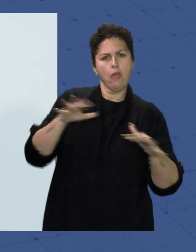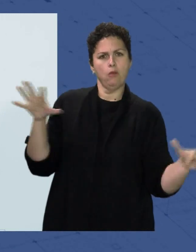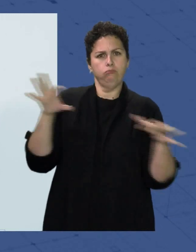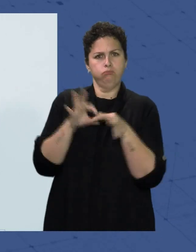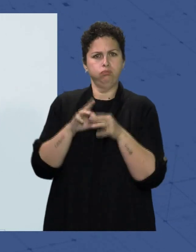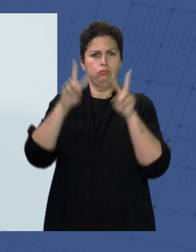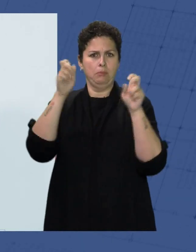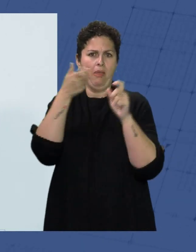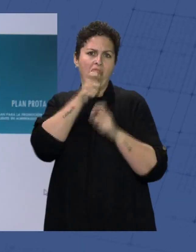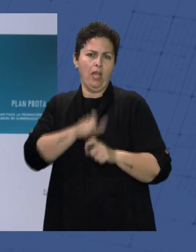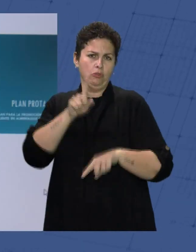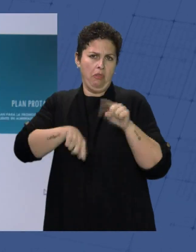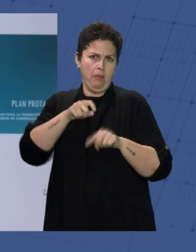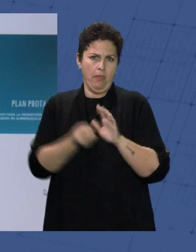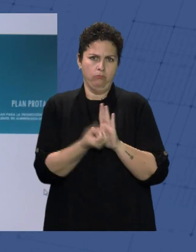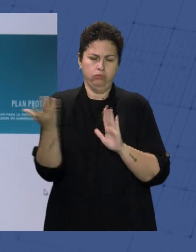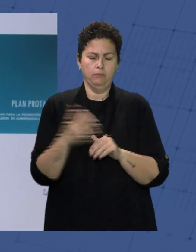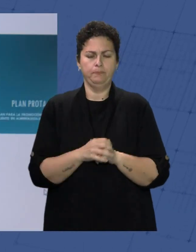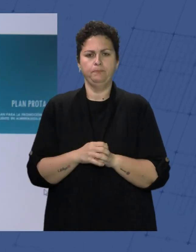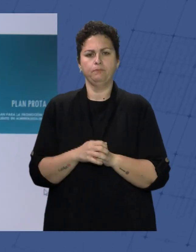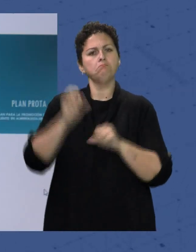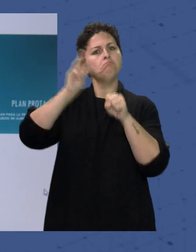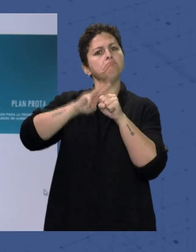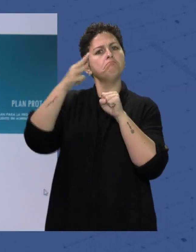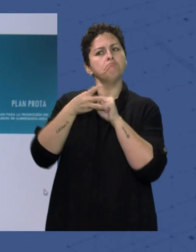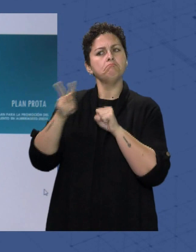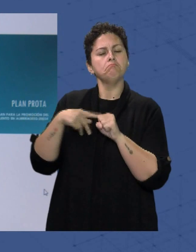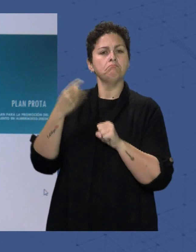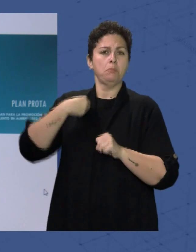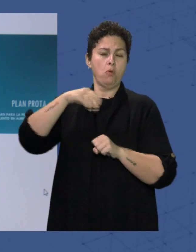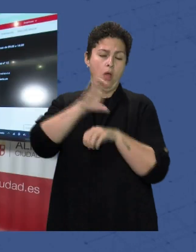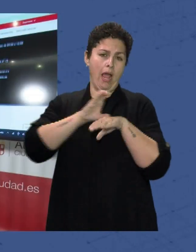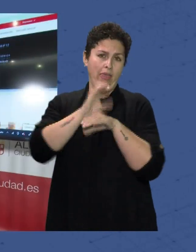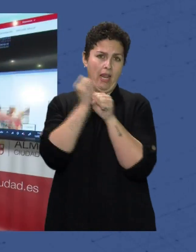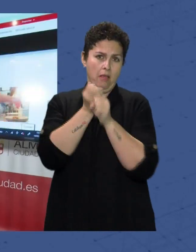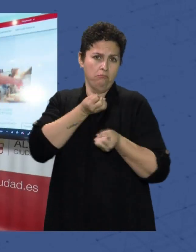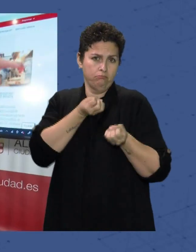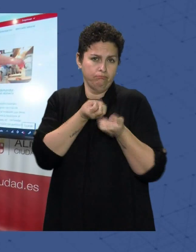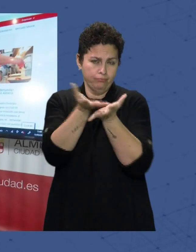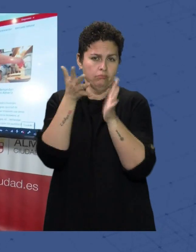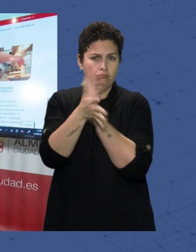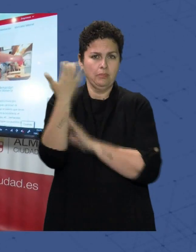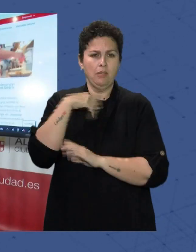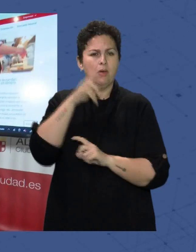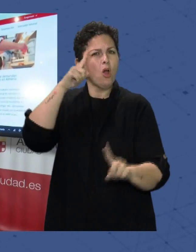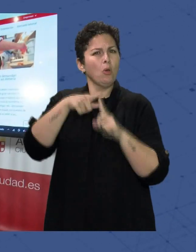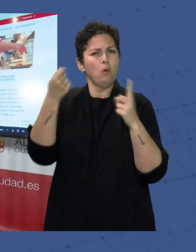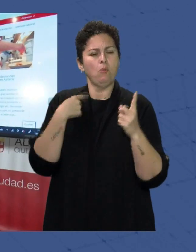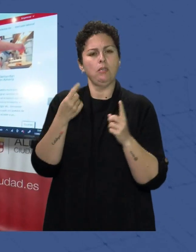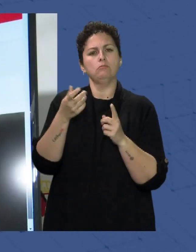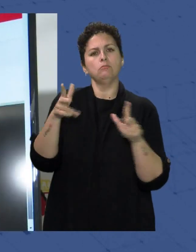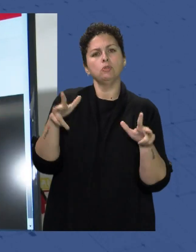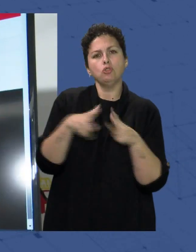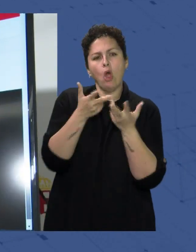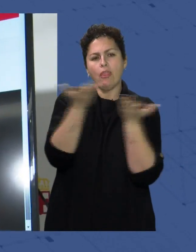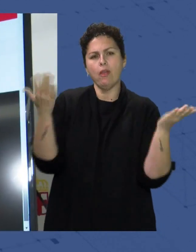función a los datos que obtengamos. Una ventana, tal y como ha explicado la concejala de empleo, para acercar a la sociedad las oportunidades laborales